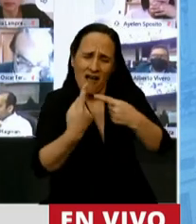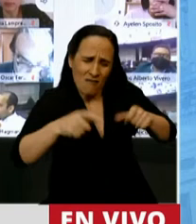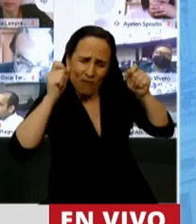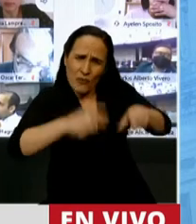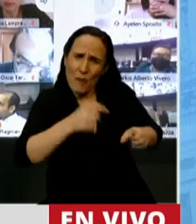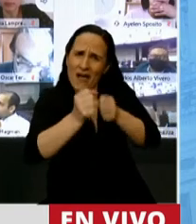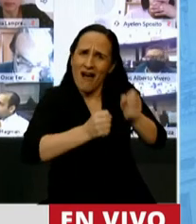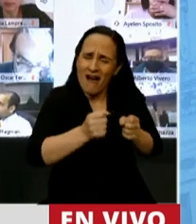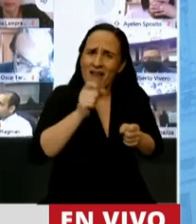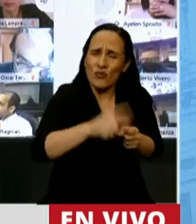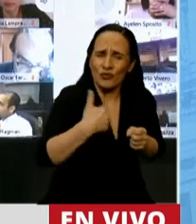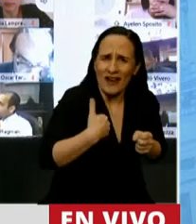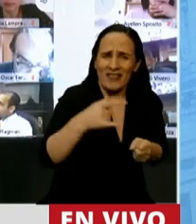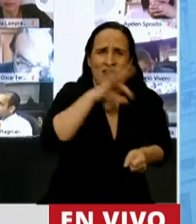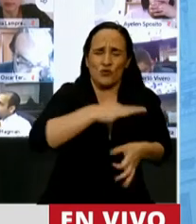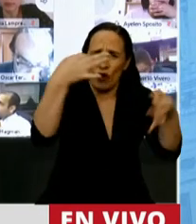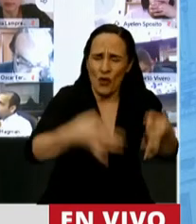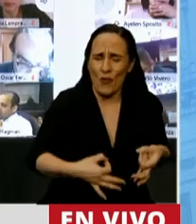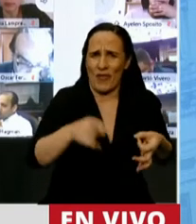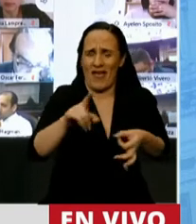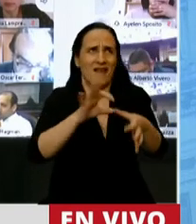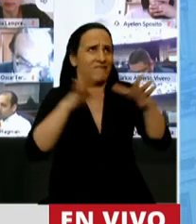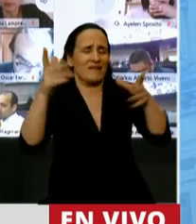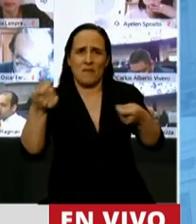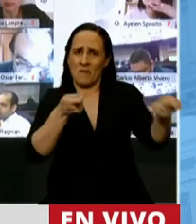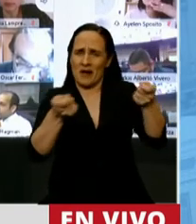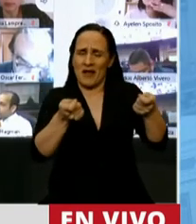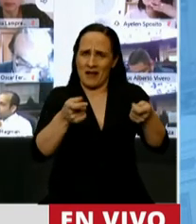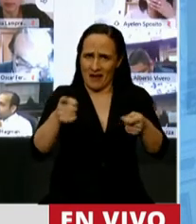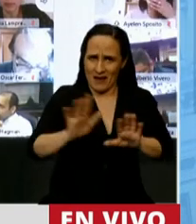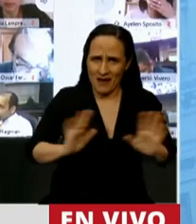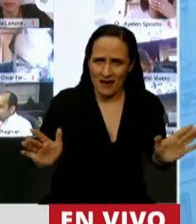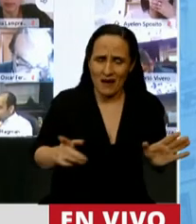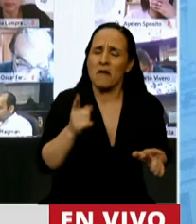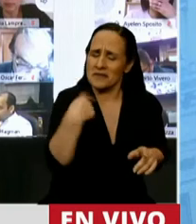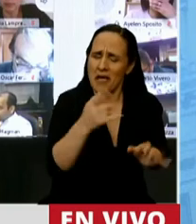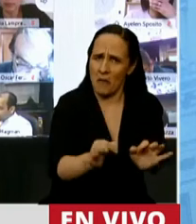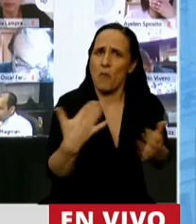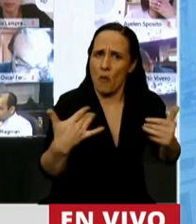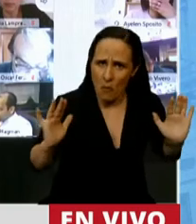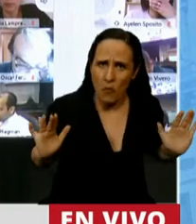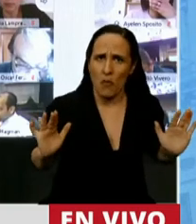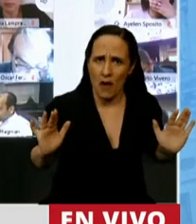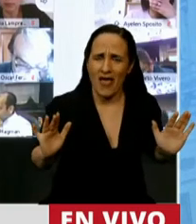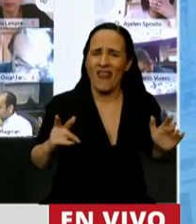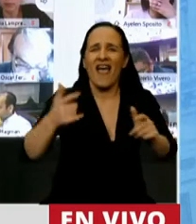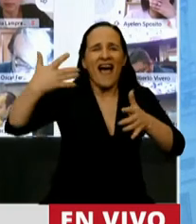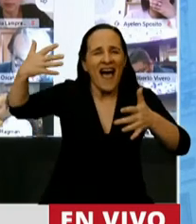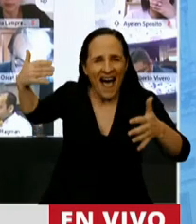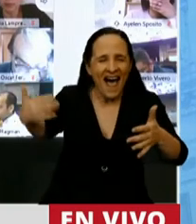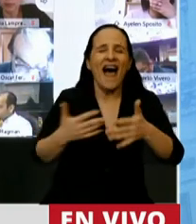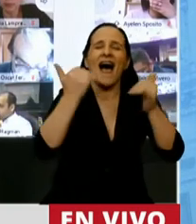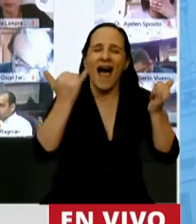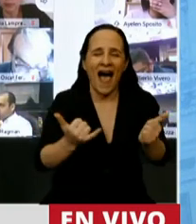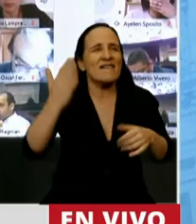hecha de industria, de trabajo, de salarios dignos, de soberanía, de independencia económica. Y sabemos que es posible que tenemos historia y